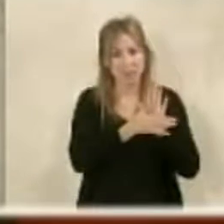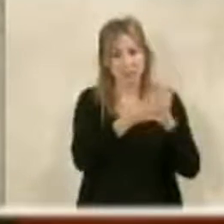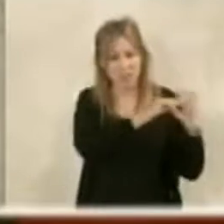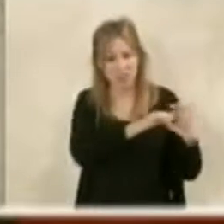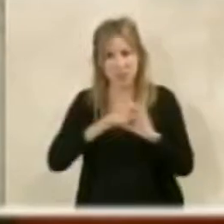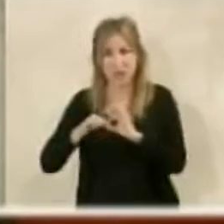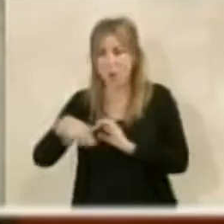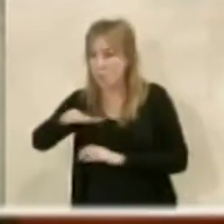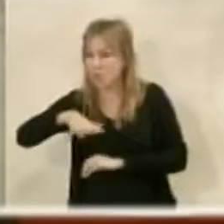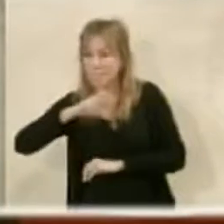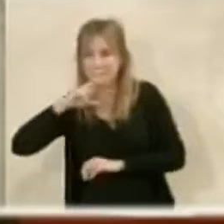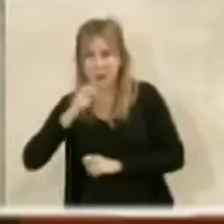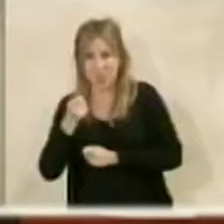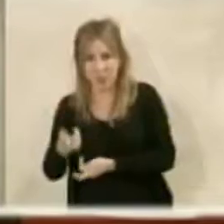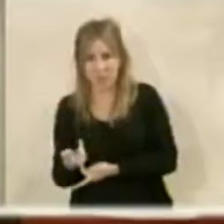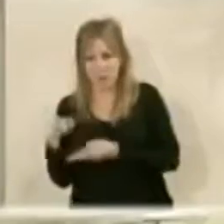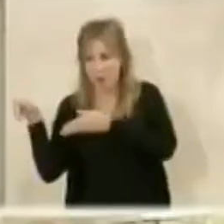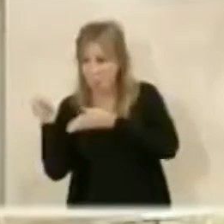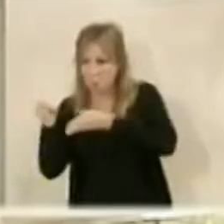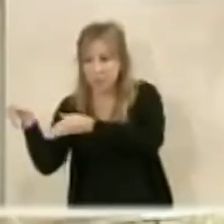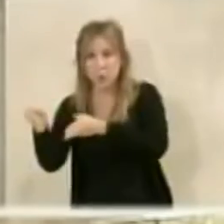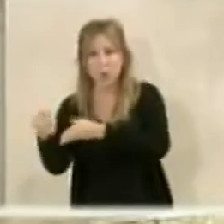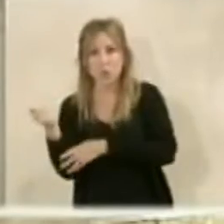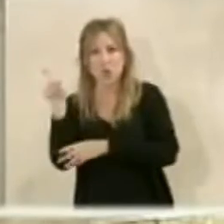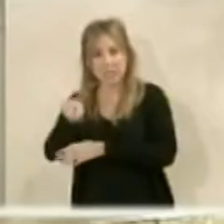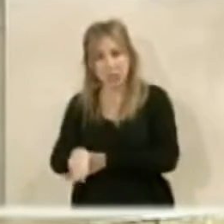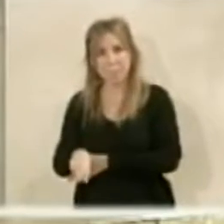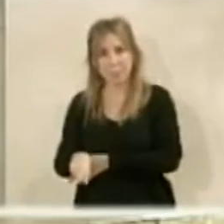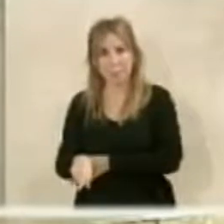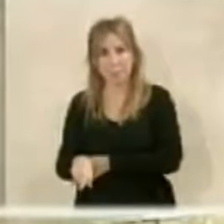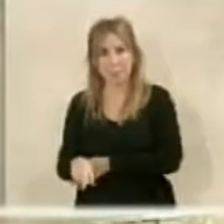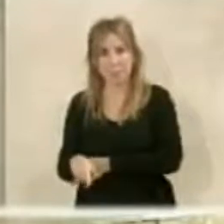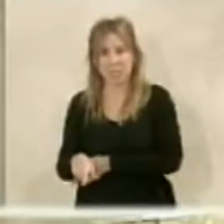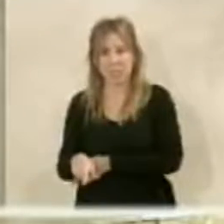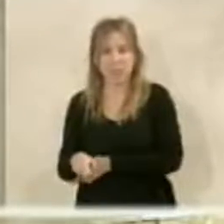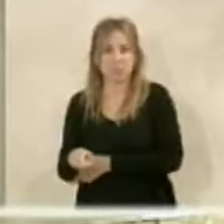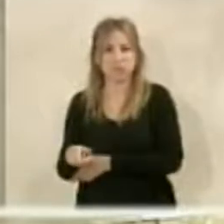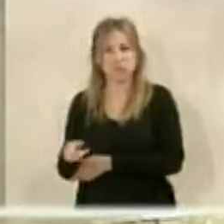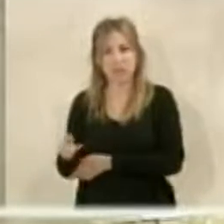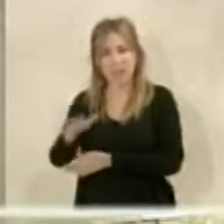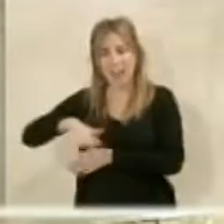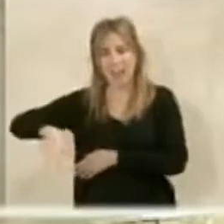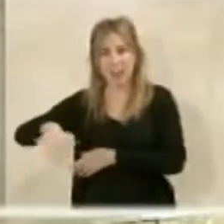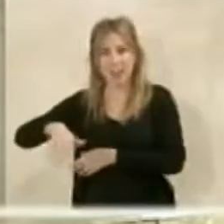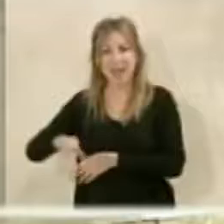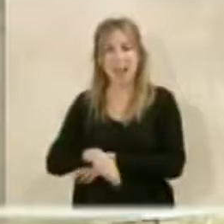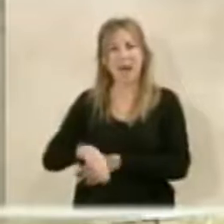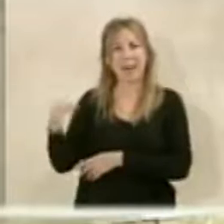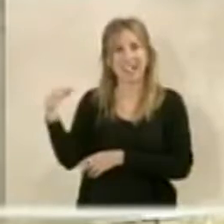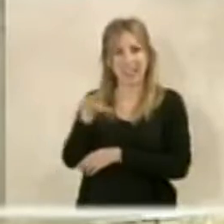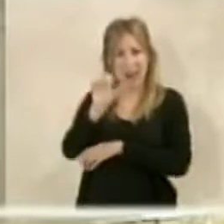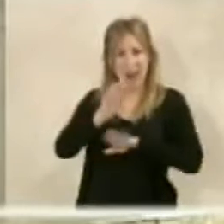valor un tramo, aunque va a hacer un circuito, pero no pone en valor el resto de las cuevas. Solamente pone una que es la C9,